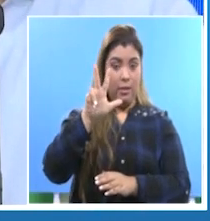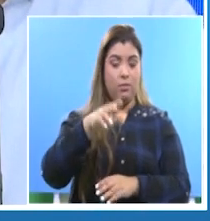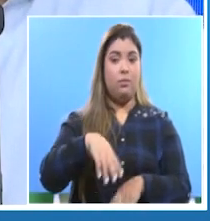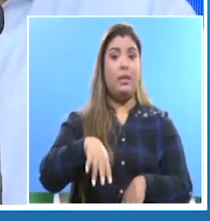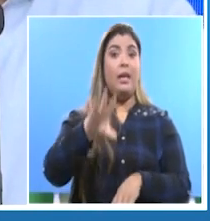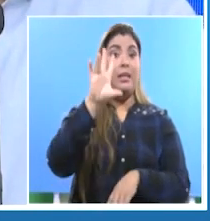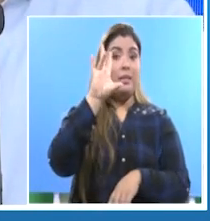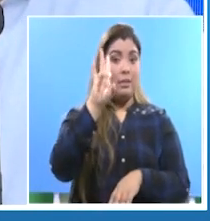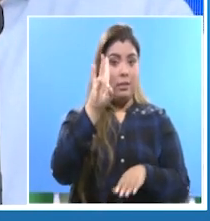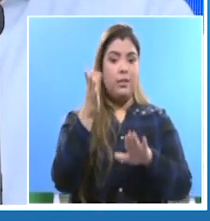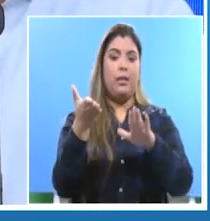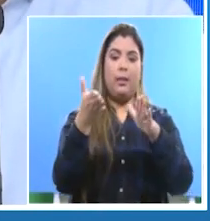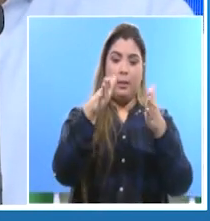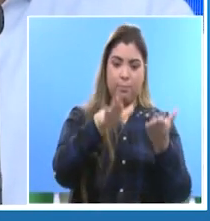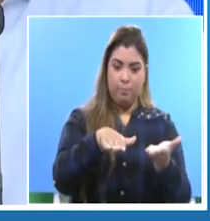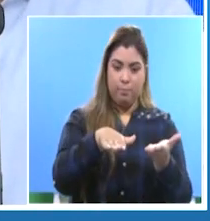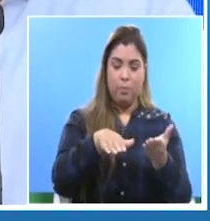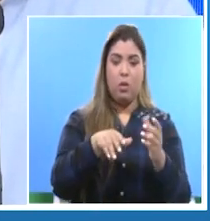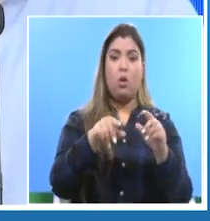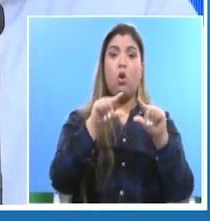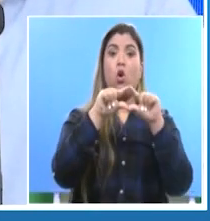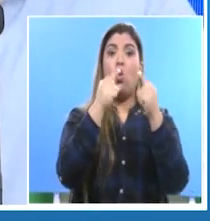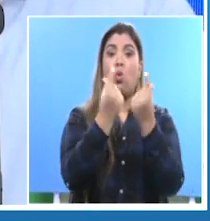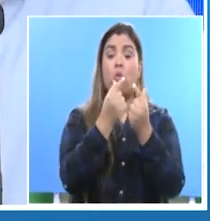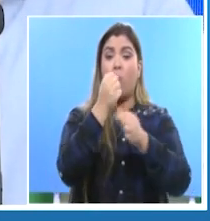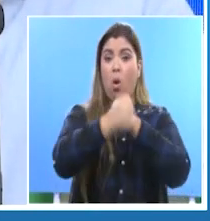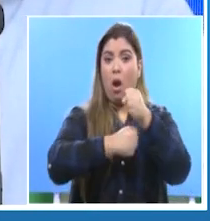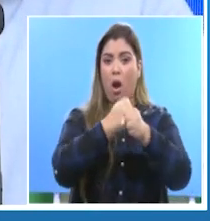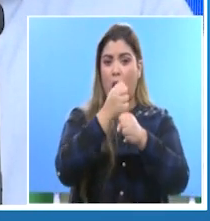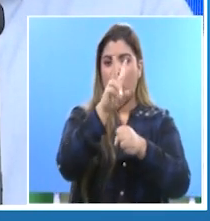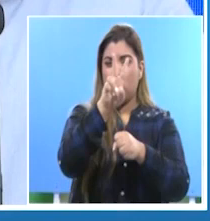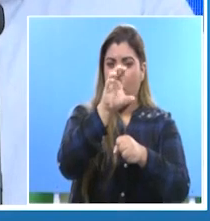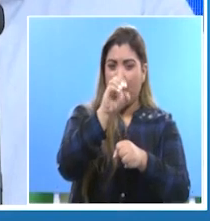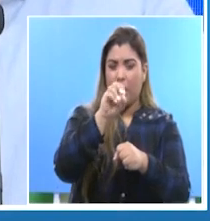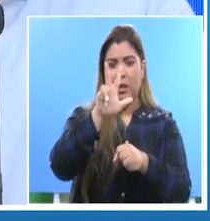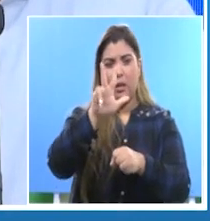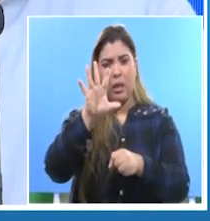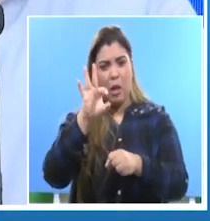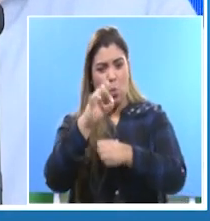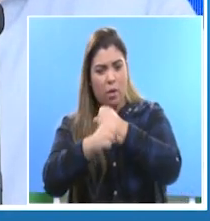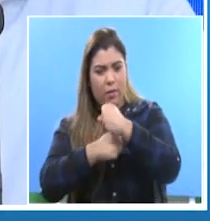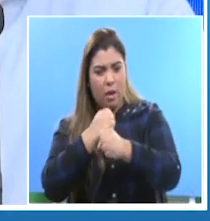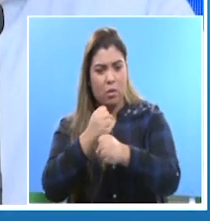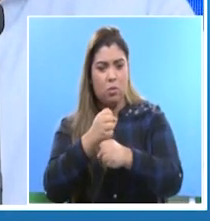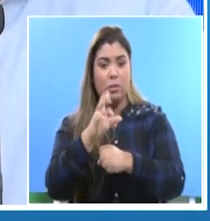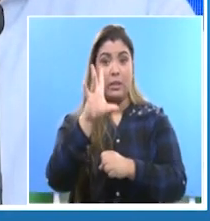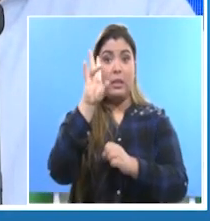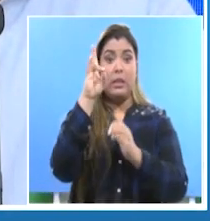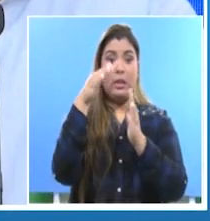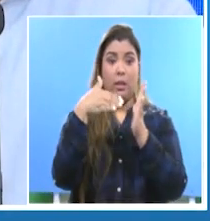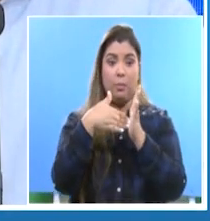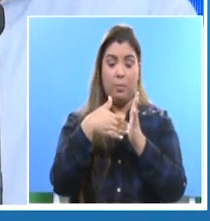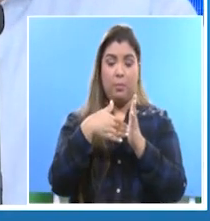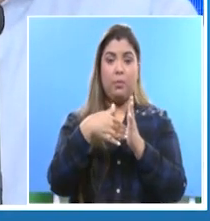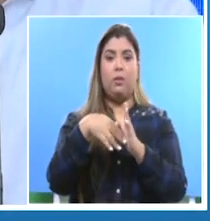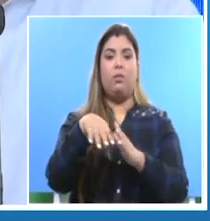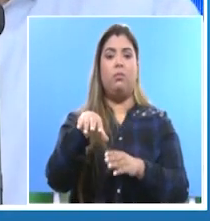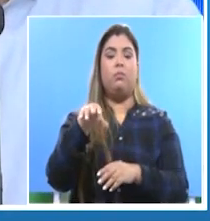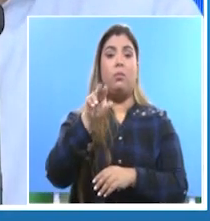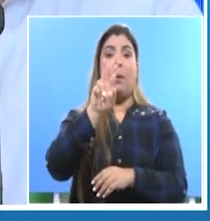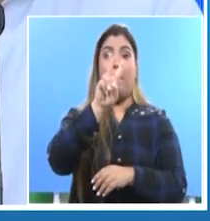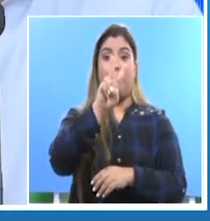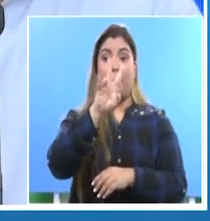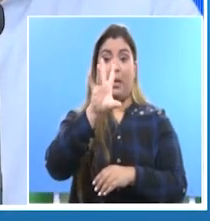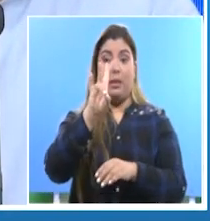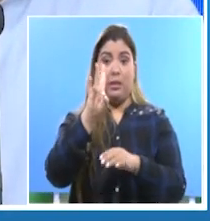fallecimientos. En los grupos de edad de 20 a 39 años, 7.893 con 27